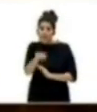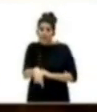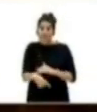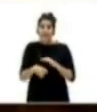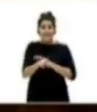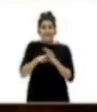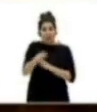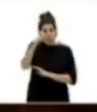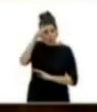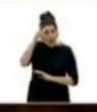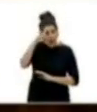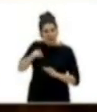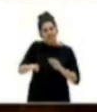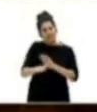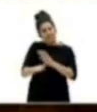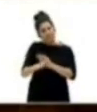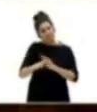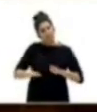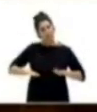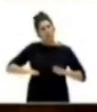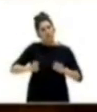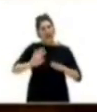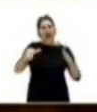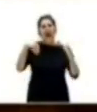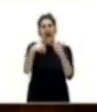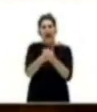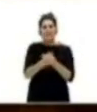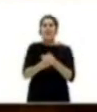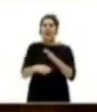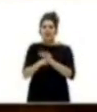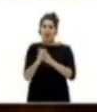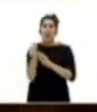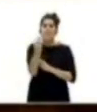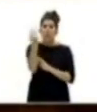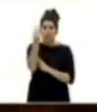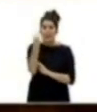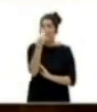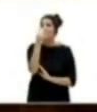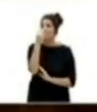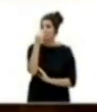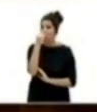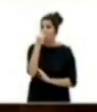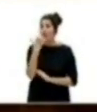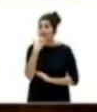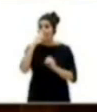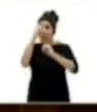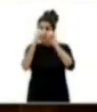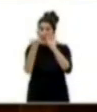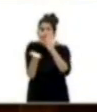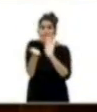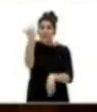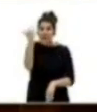rural sostenible, que nos ayude a caminar hacia la soberanía alimentaria, incrementando además porcentajes de consumo